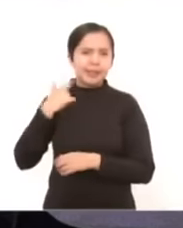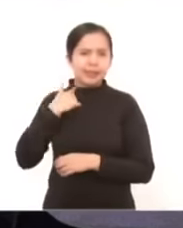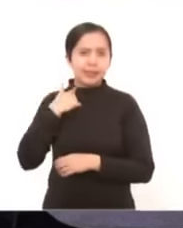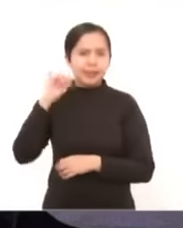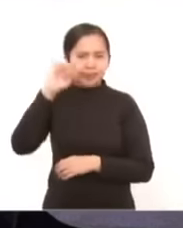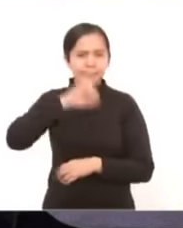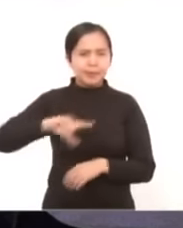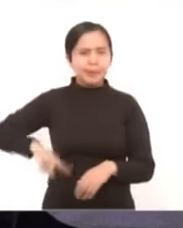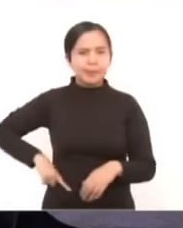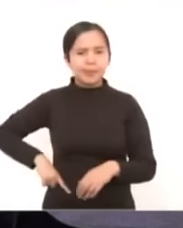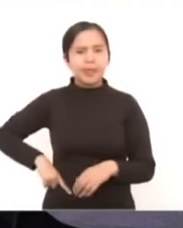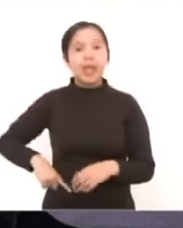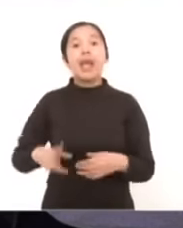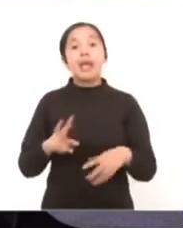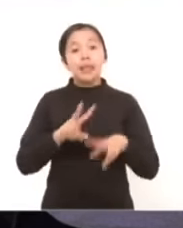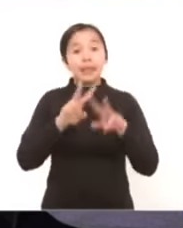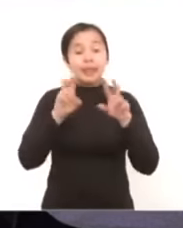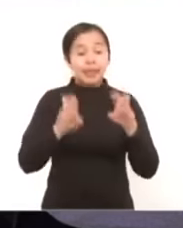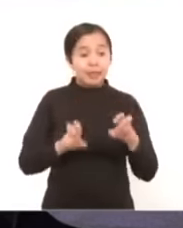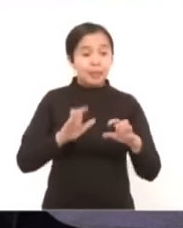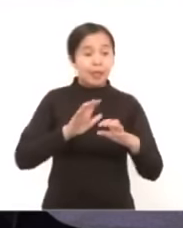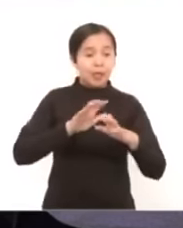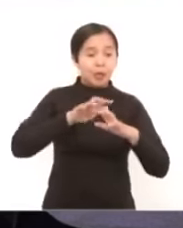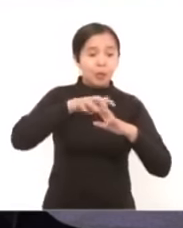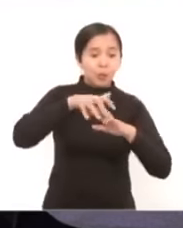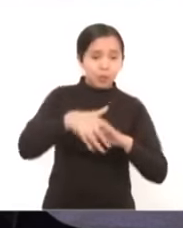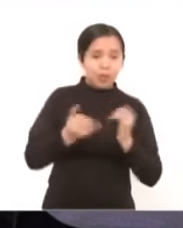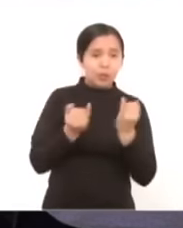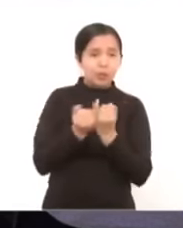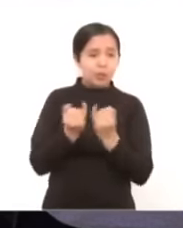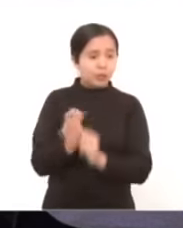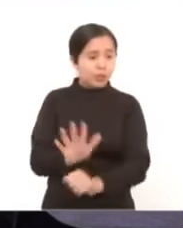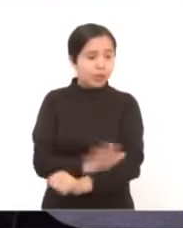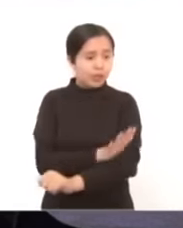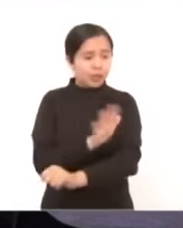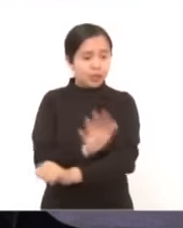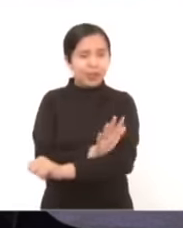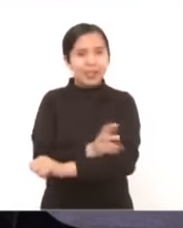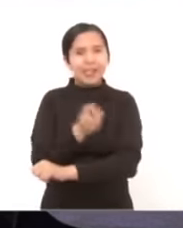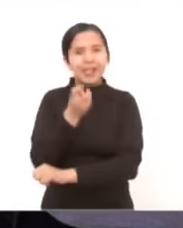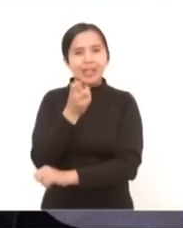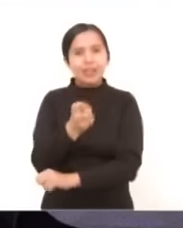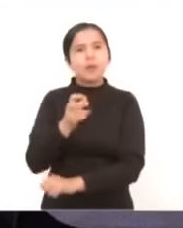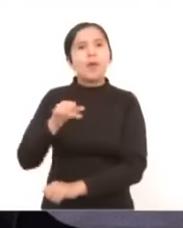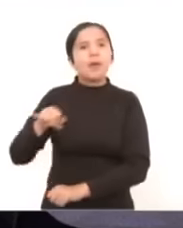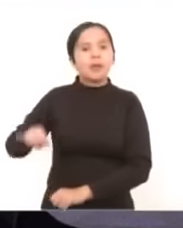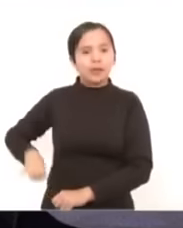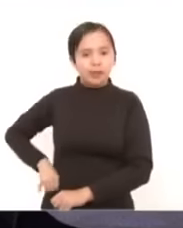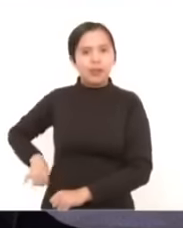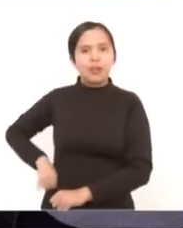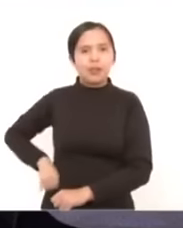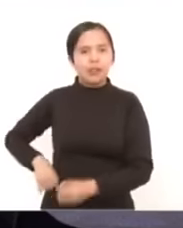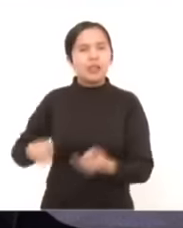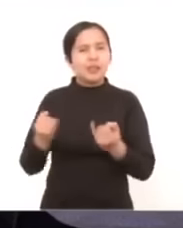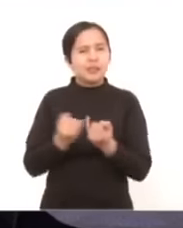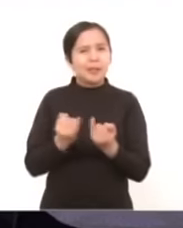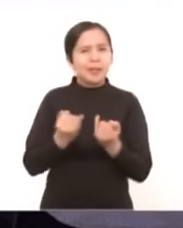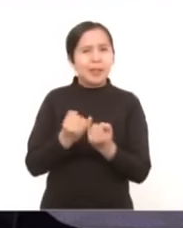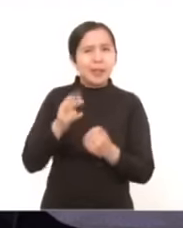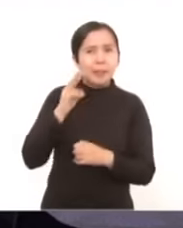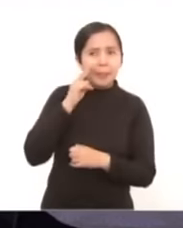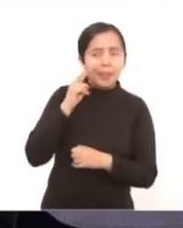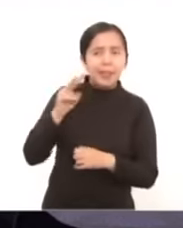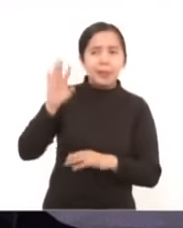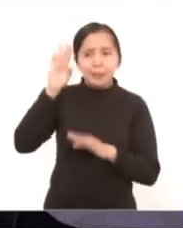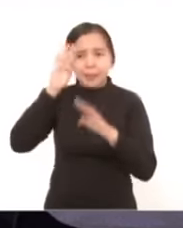los temas de medio ambiente y energía siempre han sido motivo de interés y de preocupación para